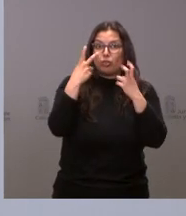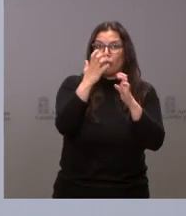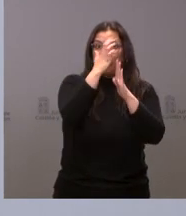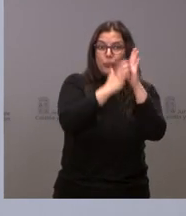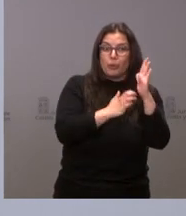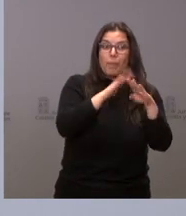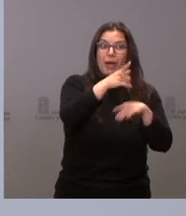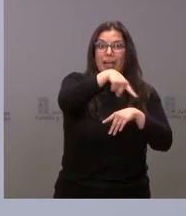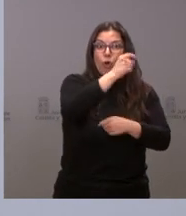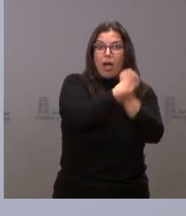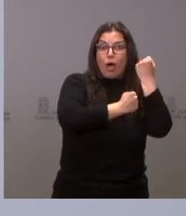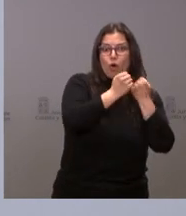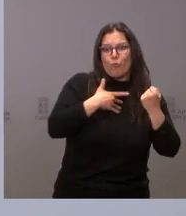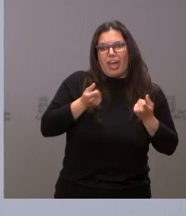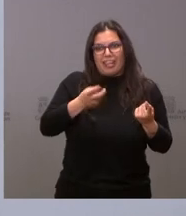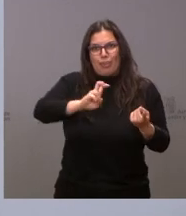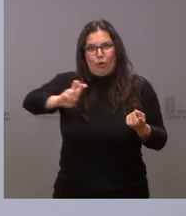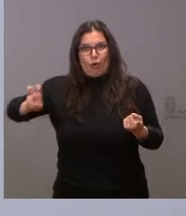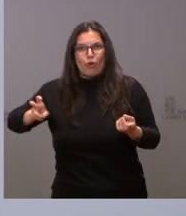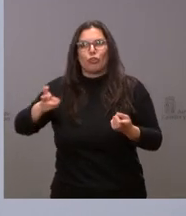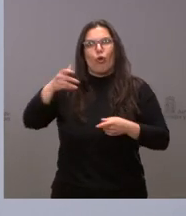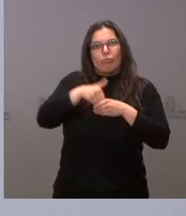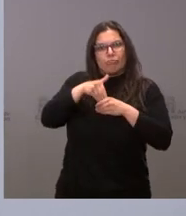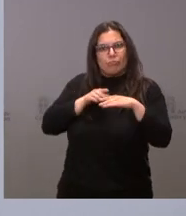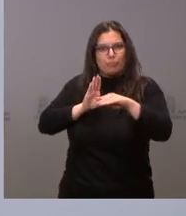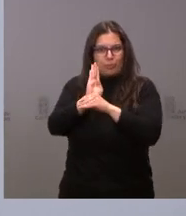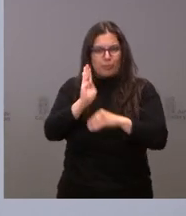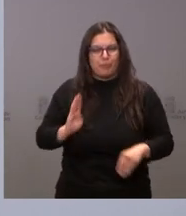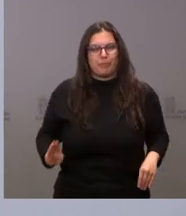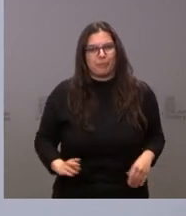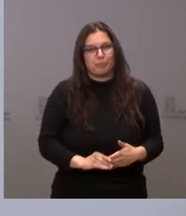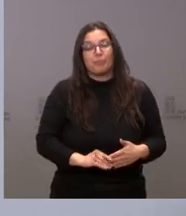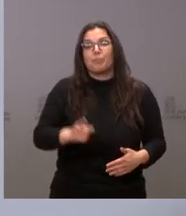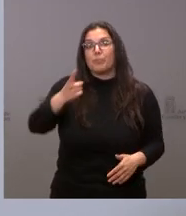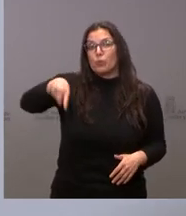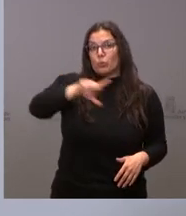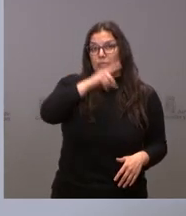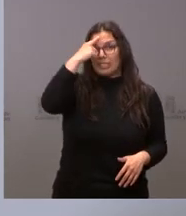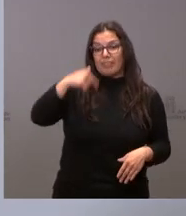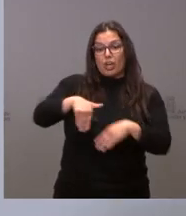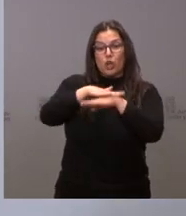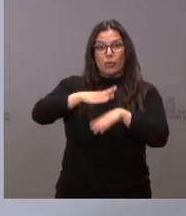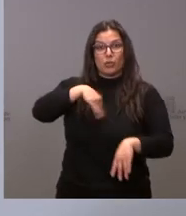el ahorro y la inversión. Bueno, saben ustedes que el Gobierno de España